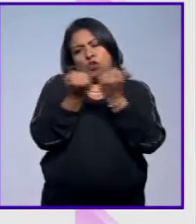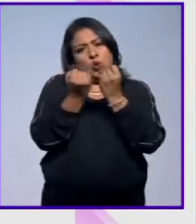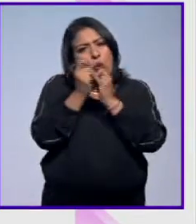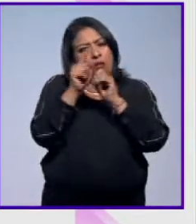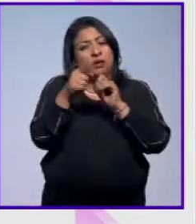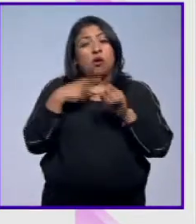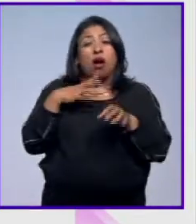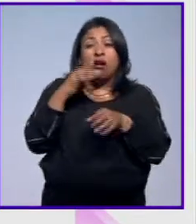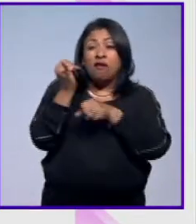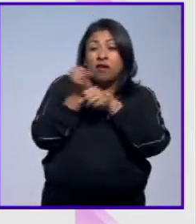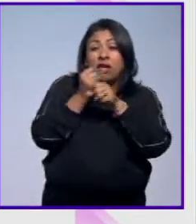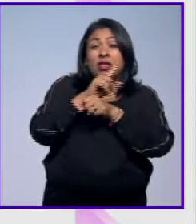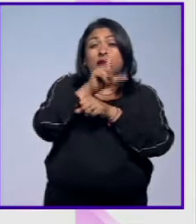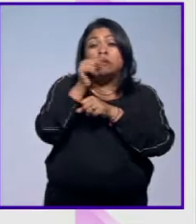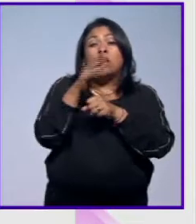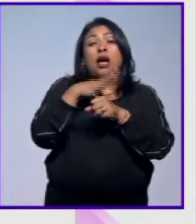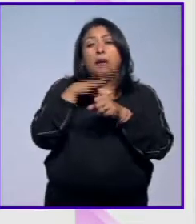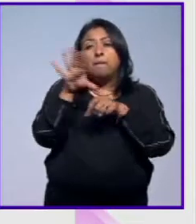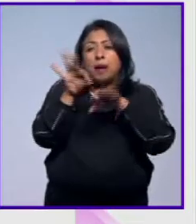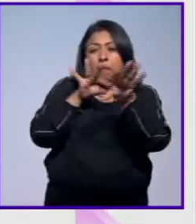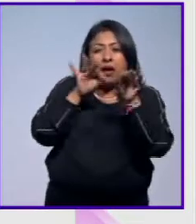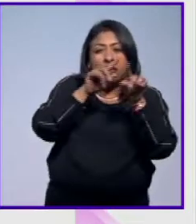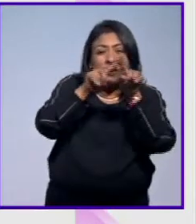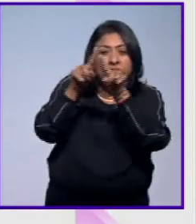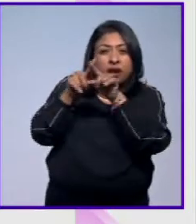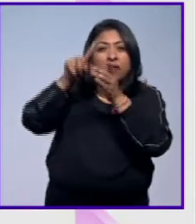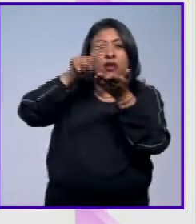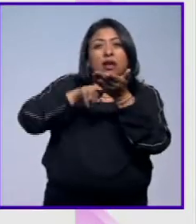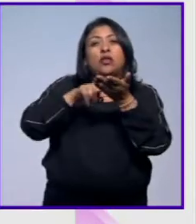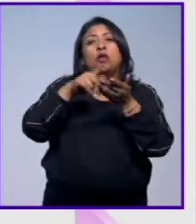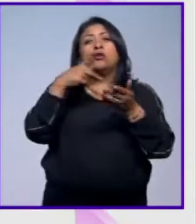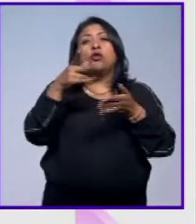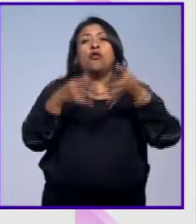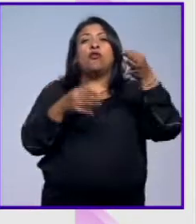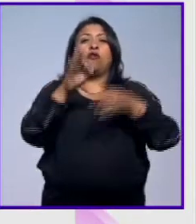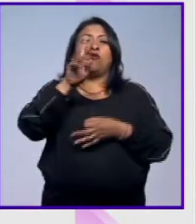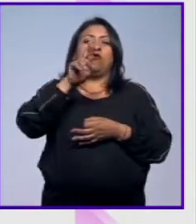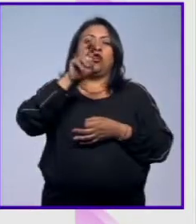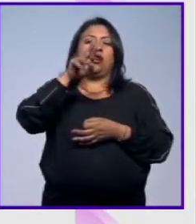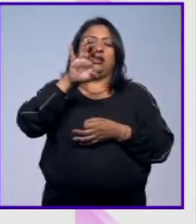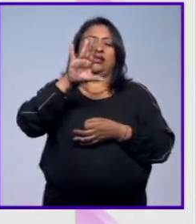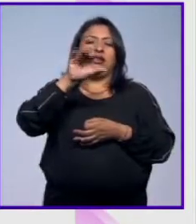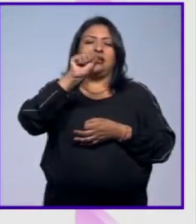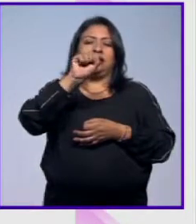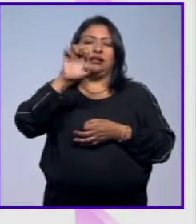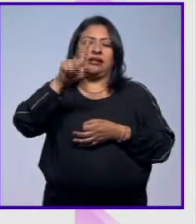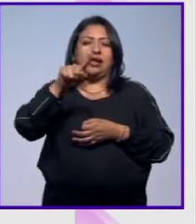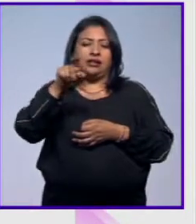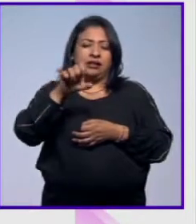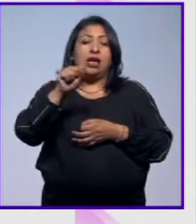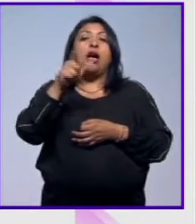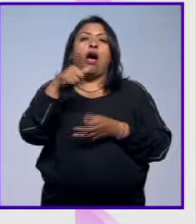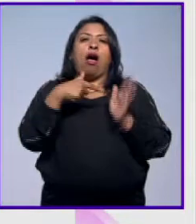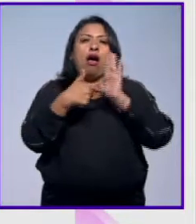es una investigación tras pasar los distintos elementos en torno al caso de Florence Casselli esta es una novela criminal.